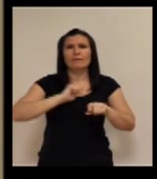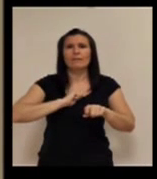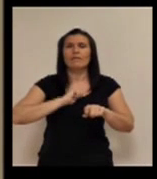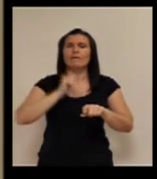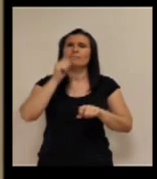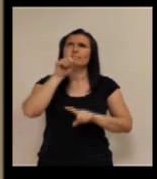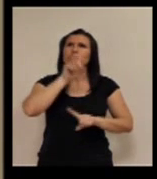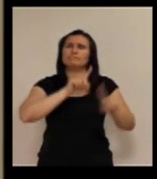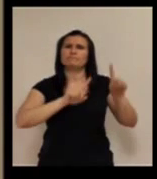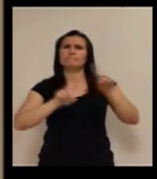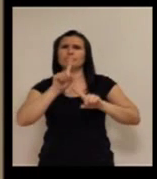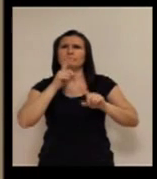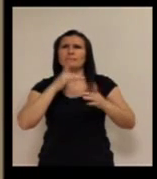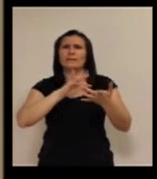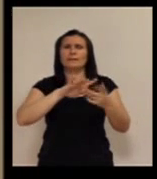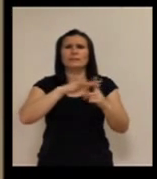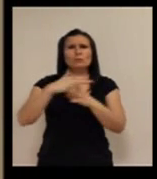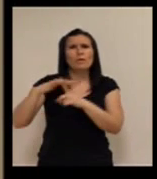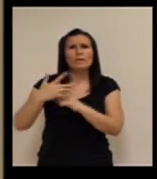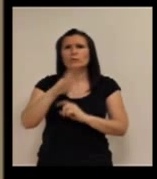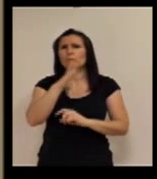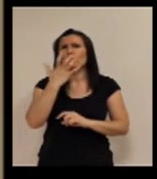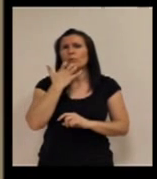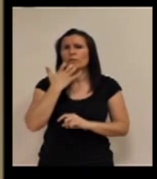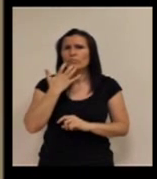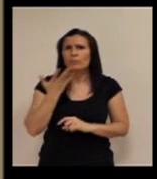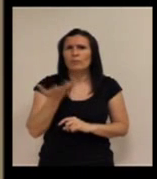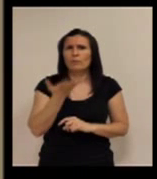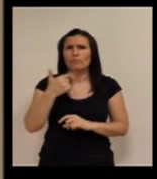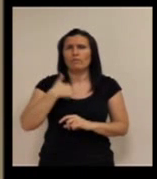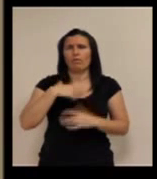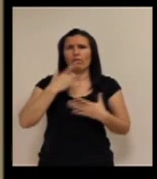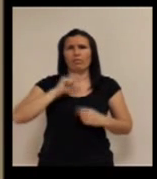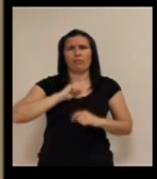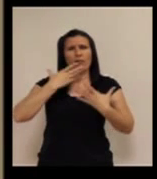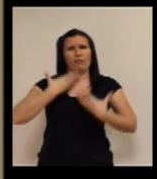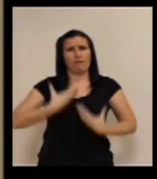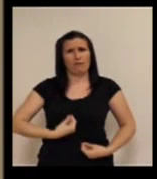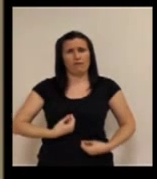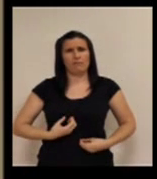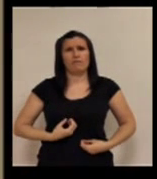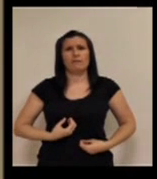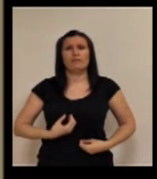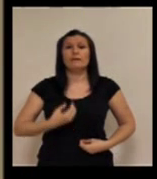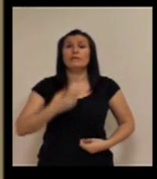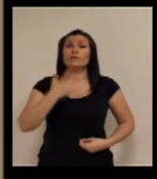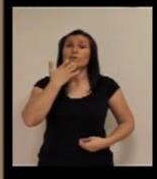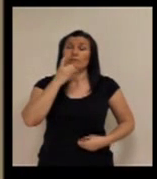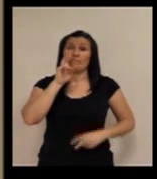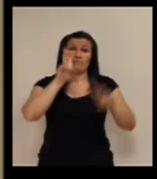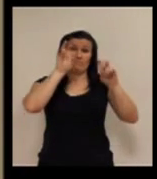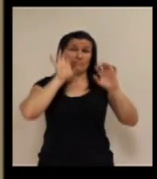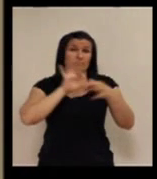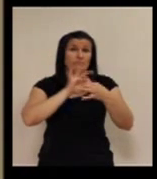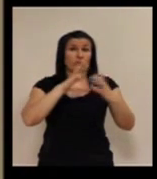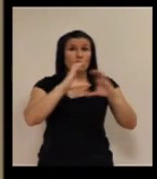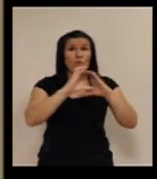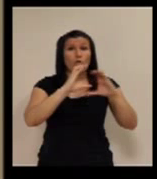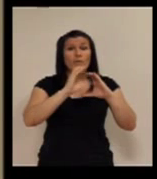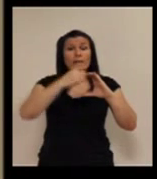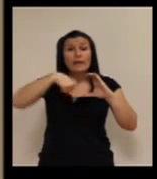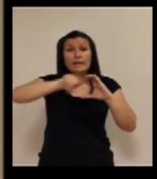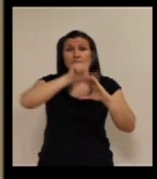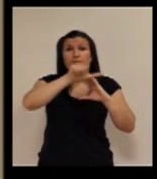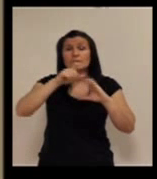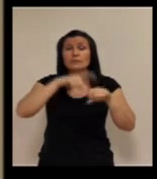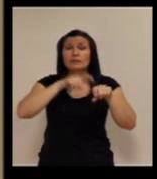situaciones como, por ejemplo, la depresión. Respecto a la comunicación que tienen este tipo de